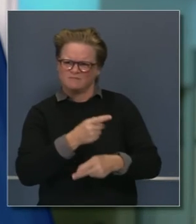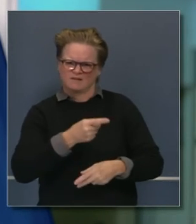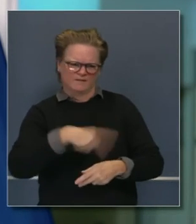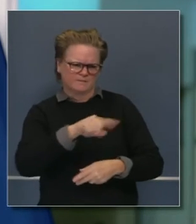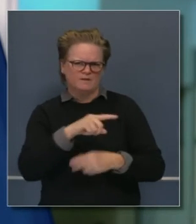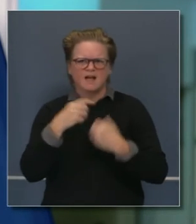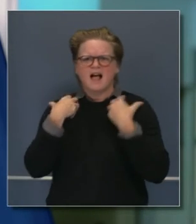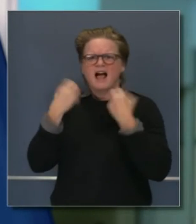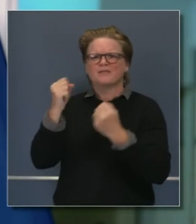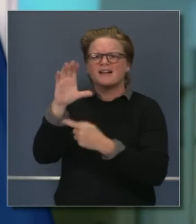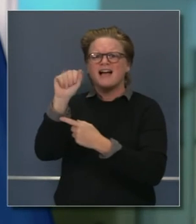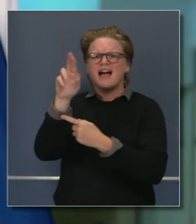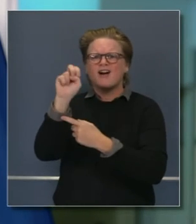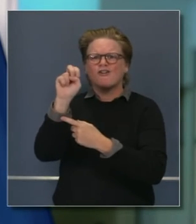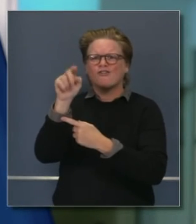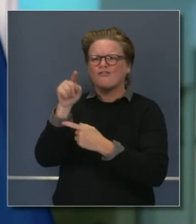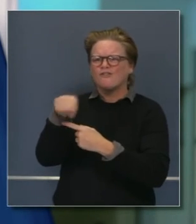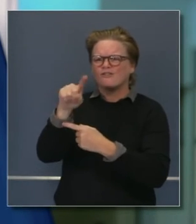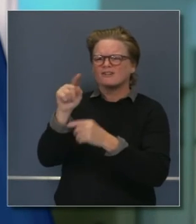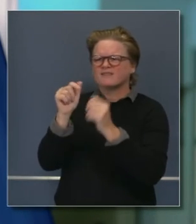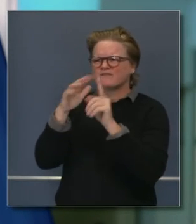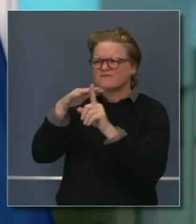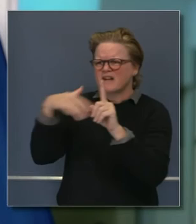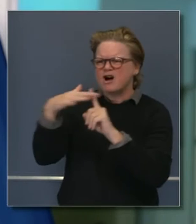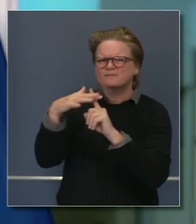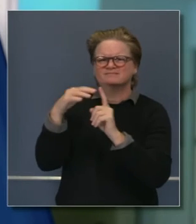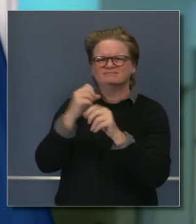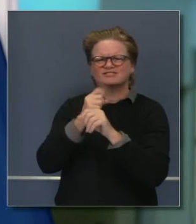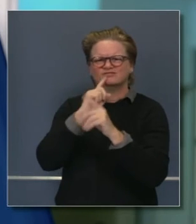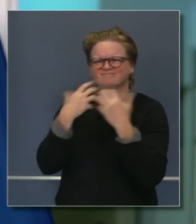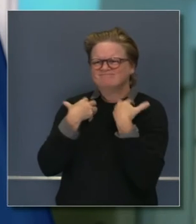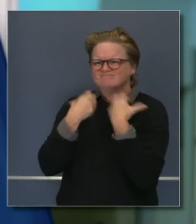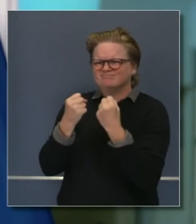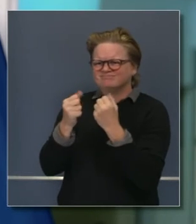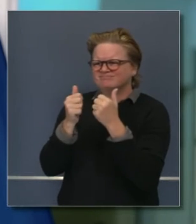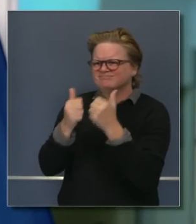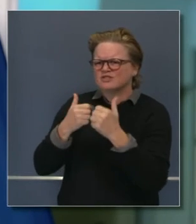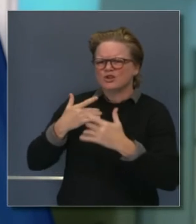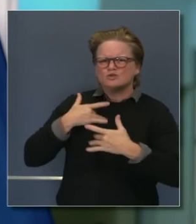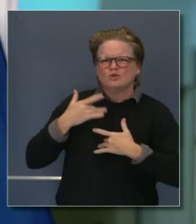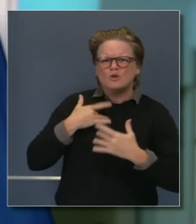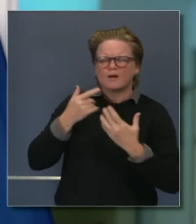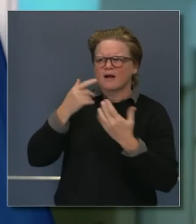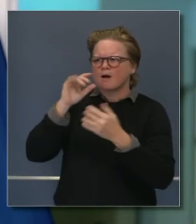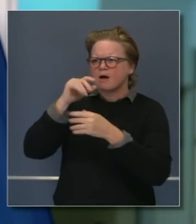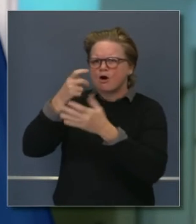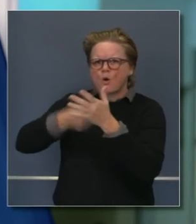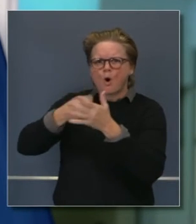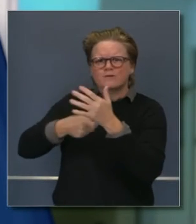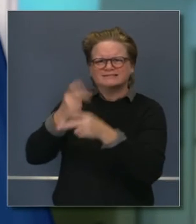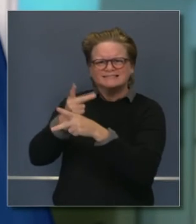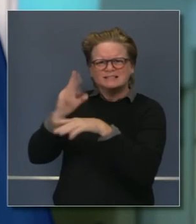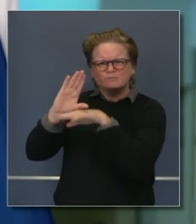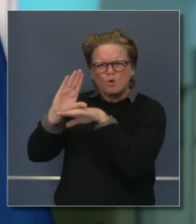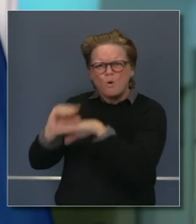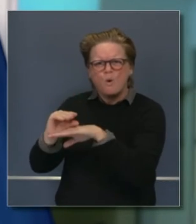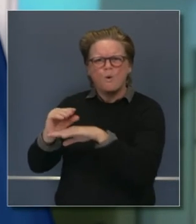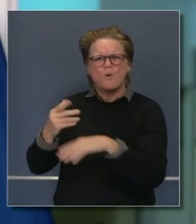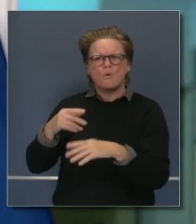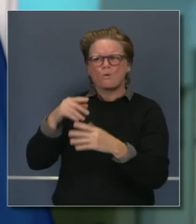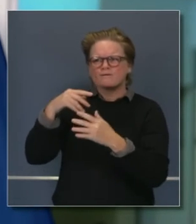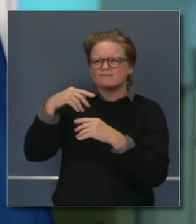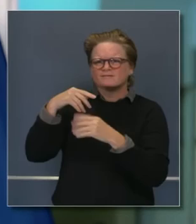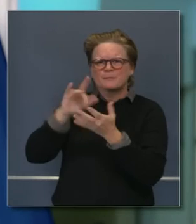salud, educación, cuestiones del medio ambiente, sobre la ecología, ampliamente,